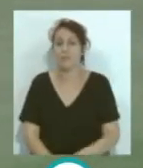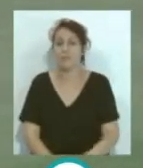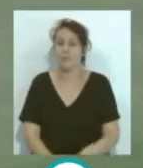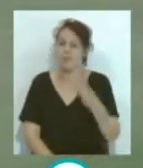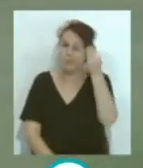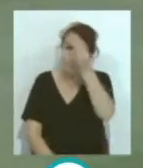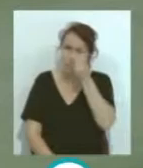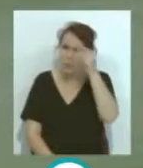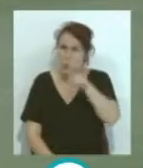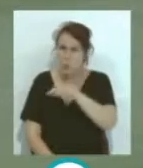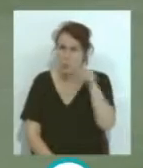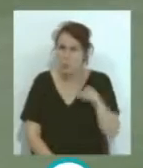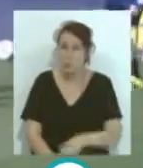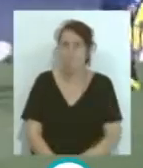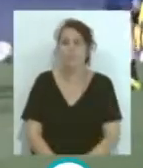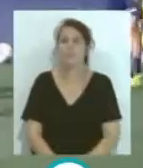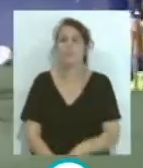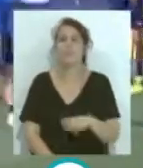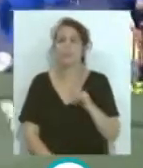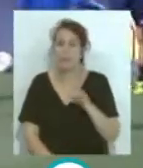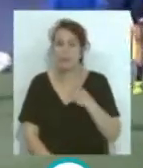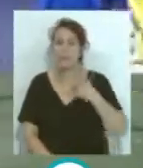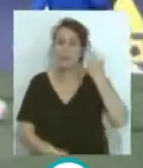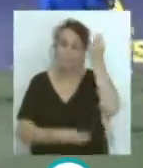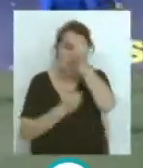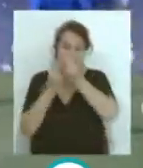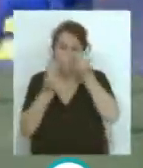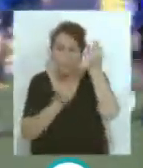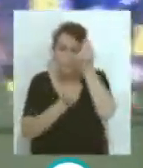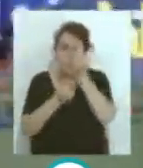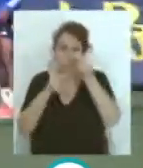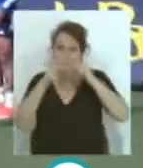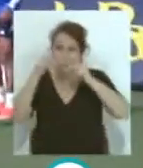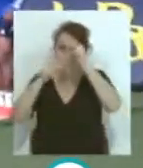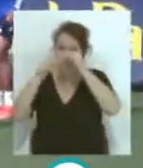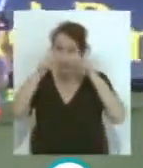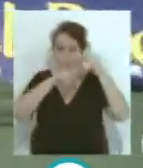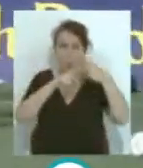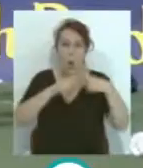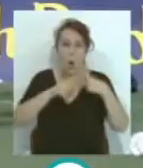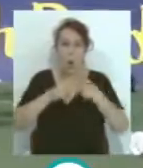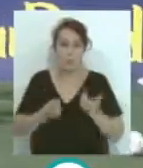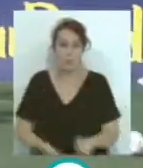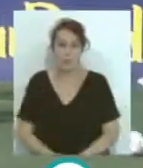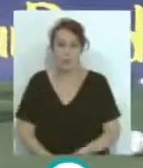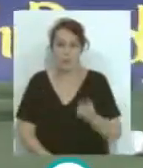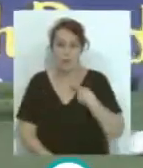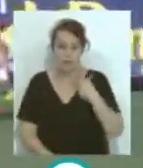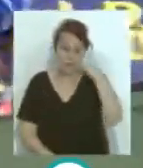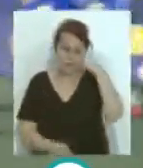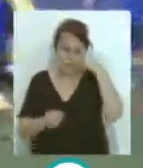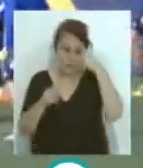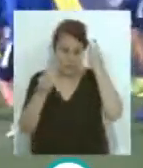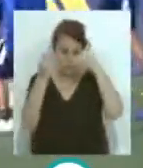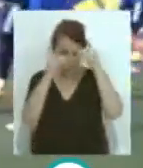...pensativo, Sí, sí... ...él siempre está maquinando cosas... ...o sea, viendo cosas en su... ...en su cabeza...